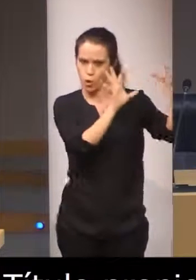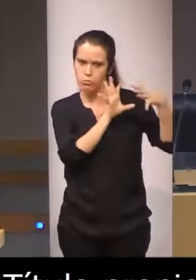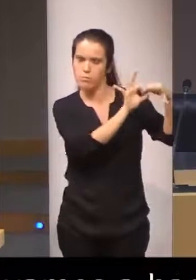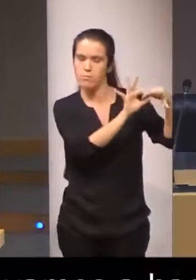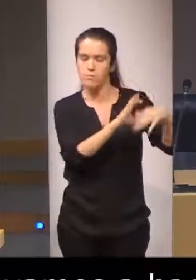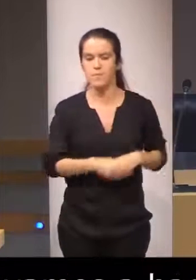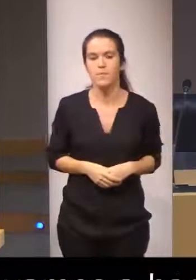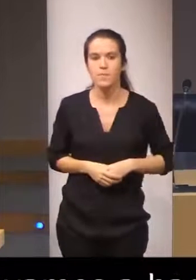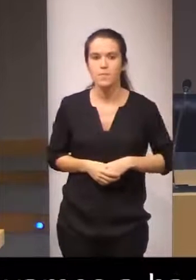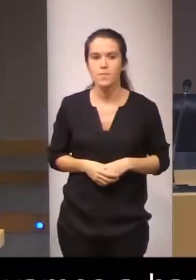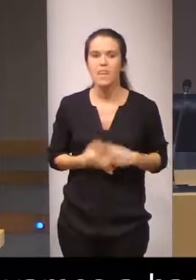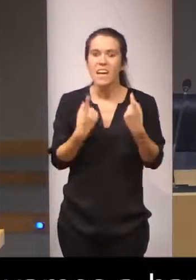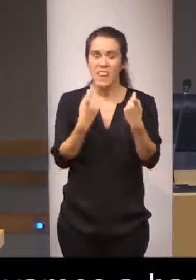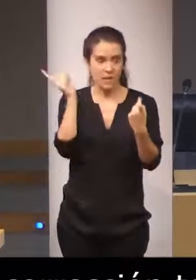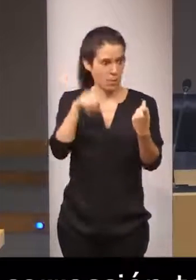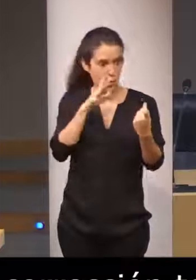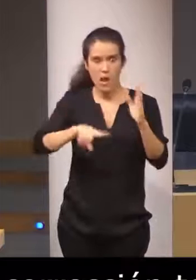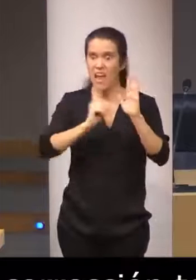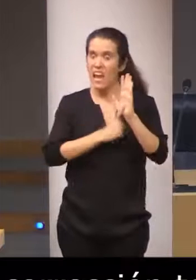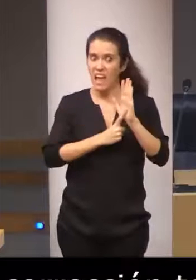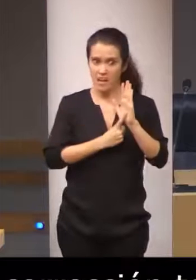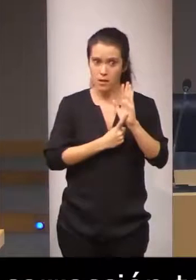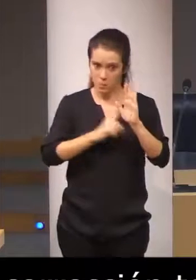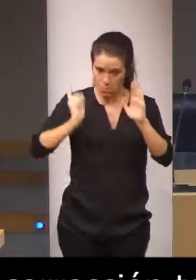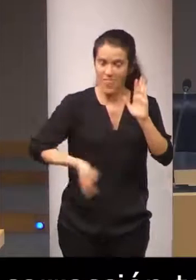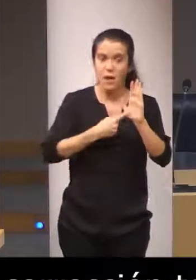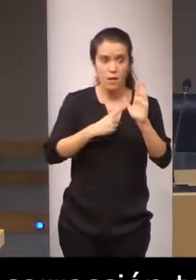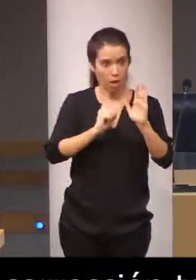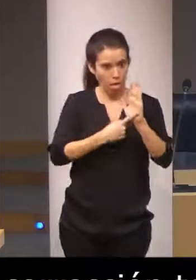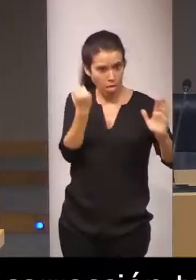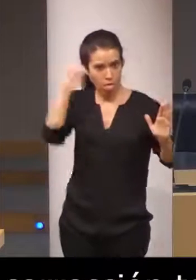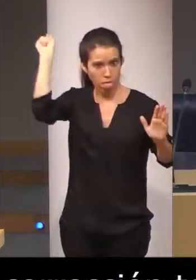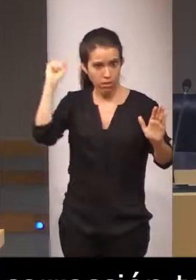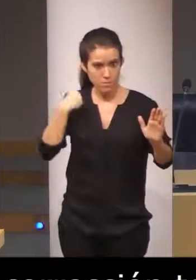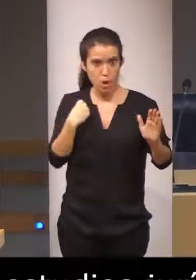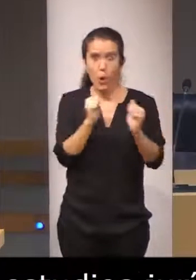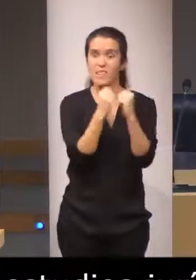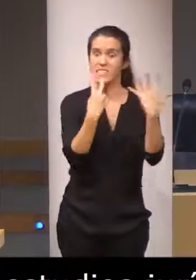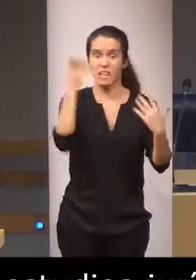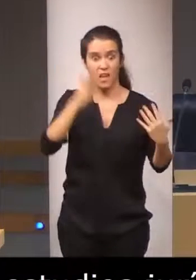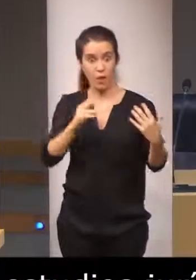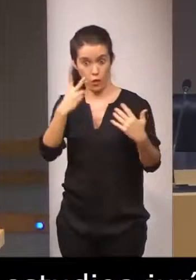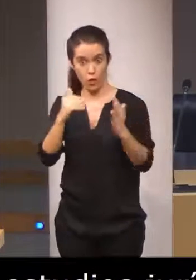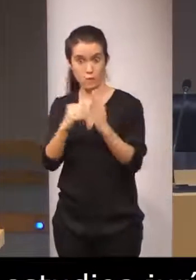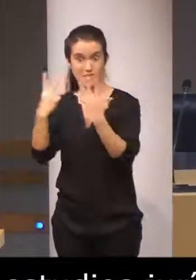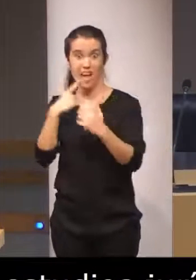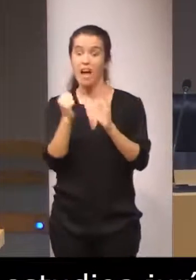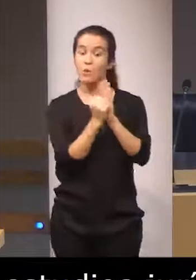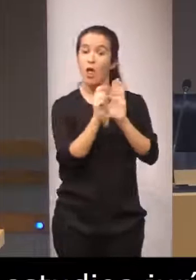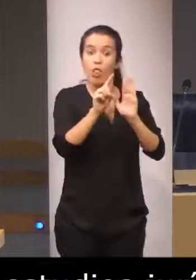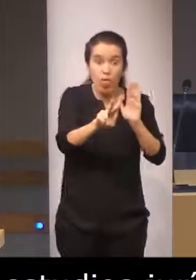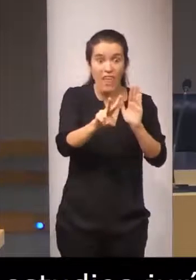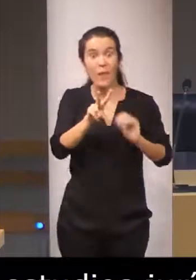también la necesidad? porque lo manda la ley una ley desobedecida la ley 27-2007 en el artículo 12-2 y el artículo 21